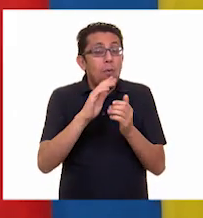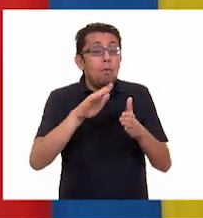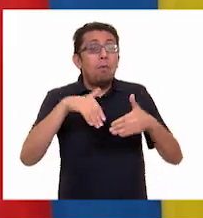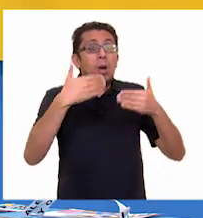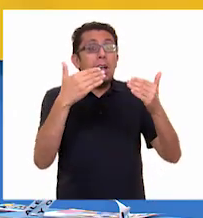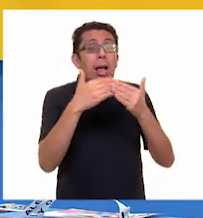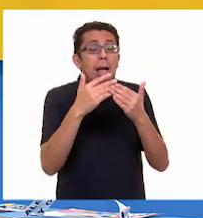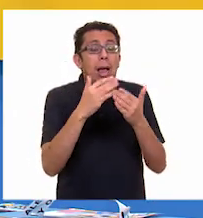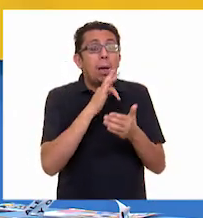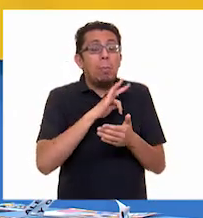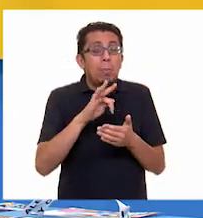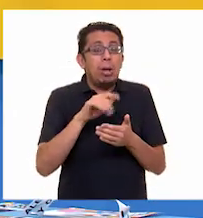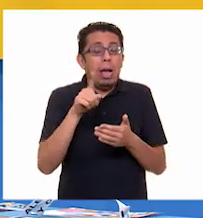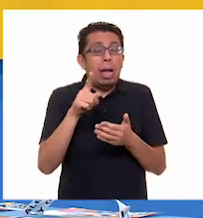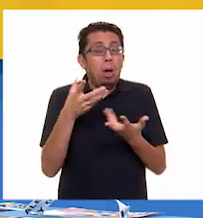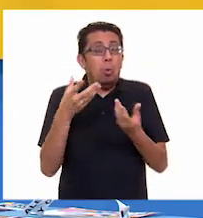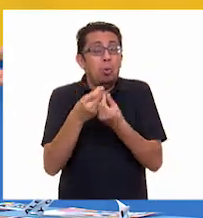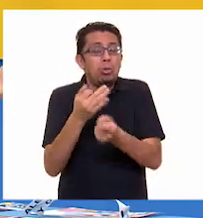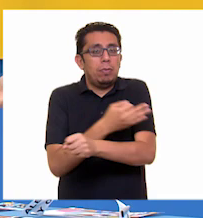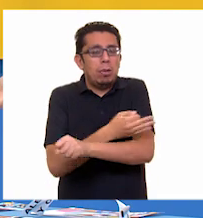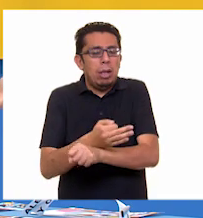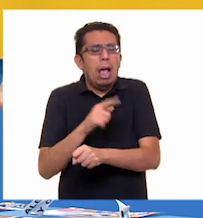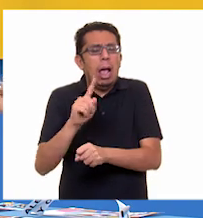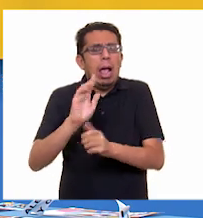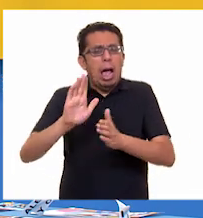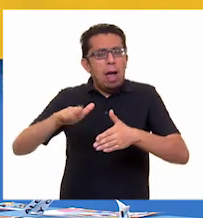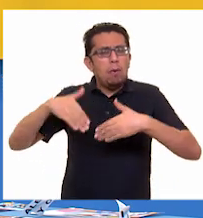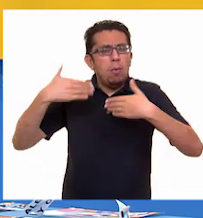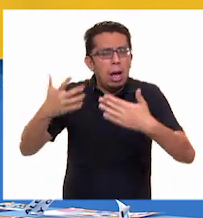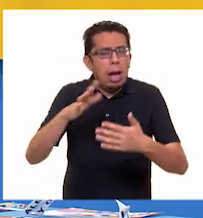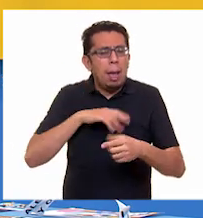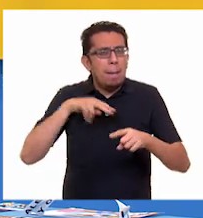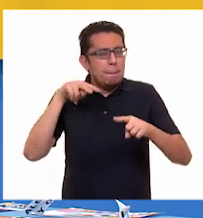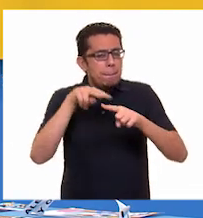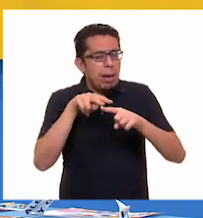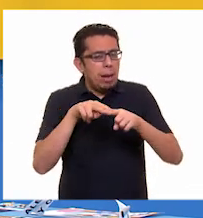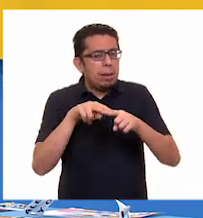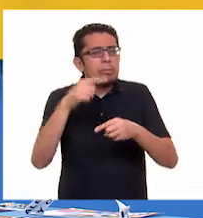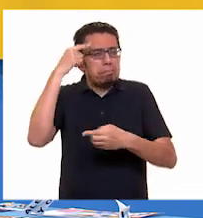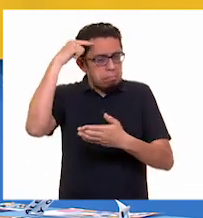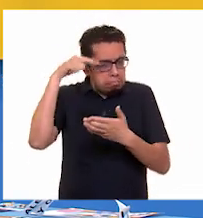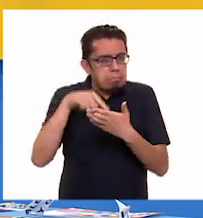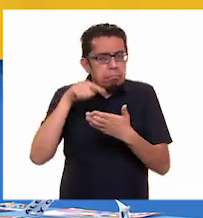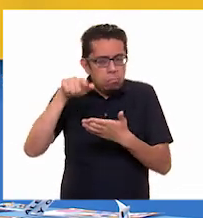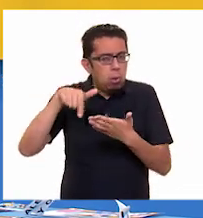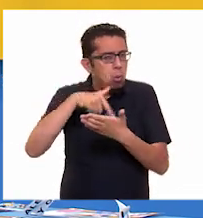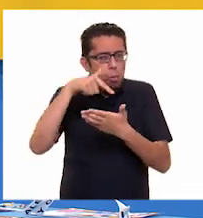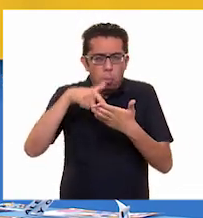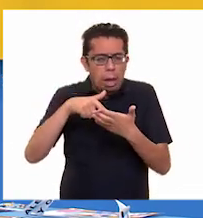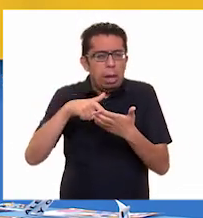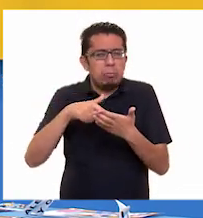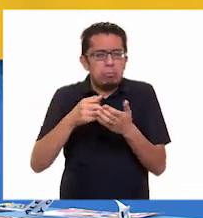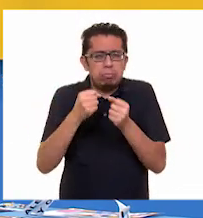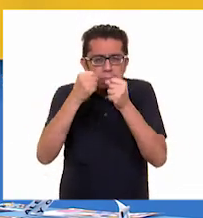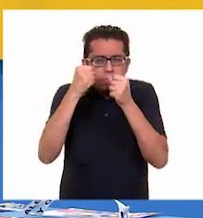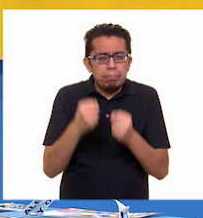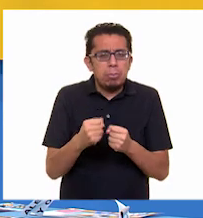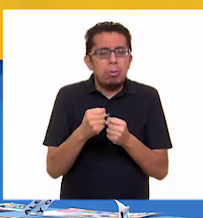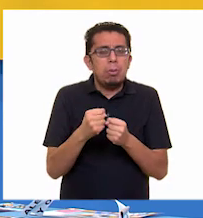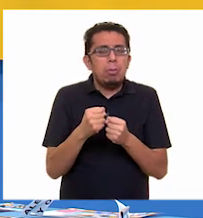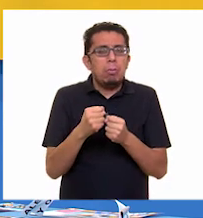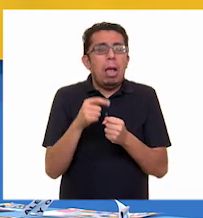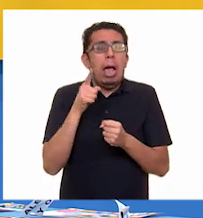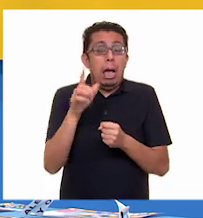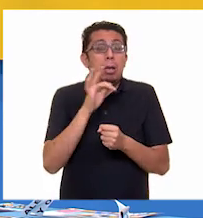familia? Bueno, saliendo hay un parque y considero que ahí sería seguro, por lo que podría ser el centro de